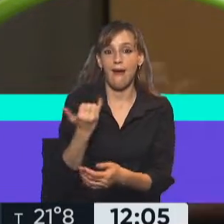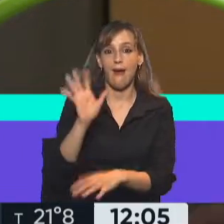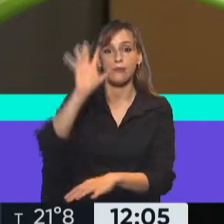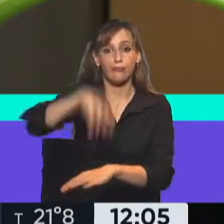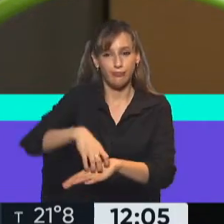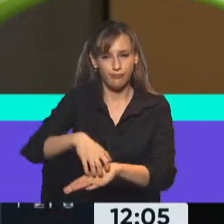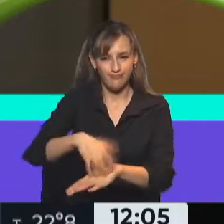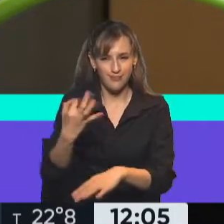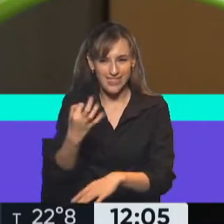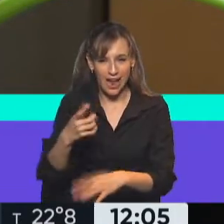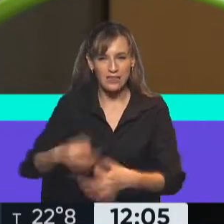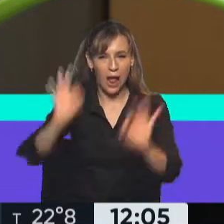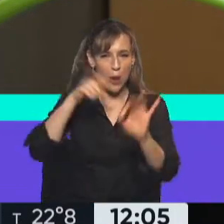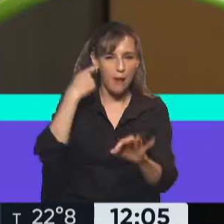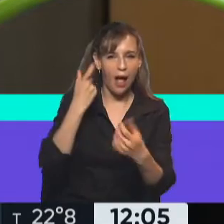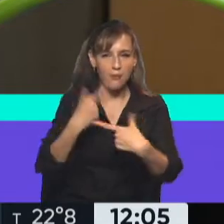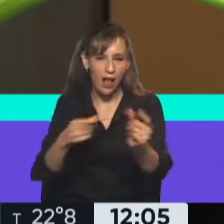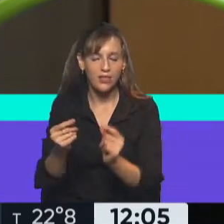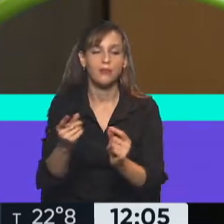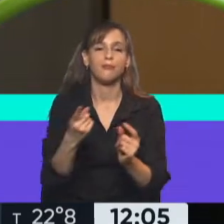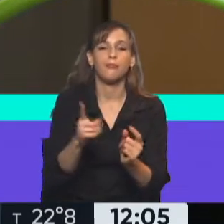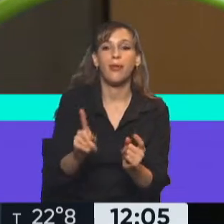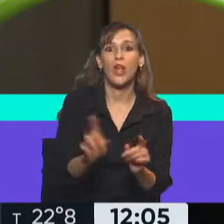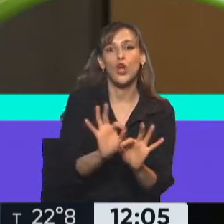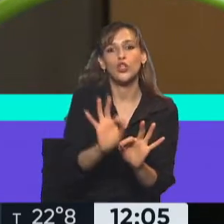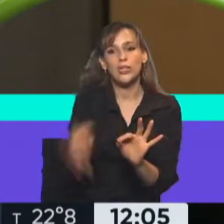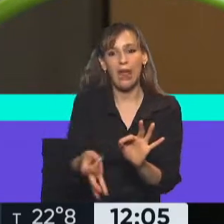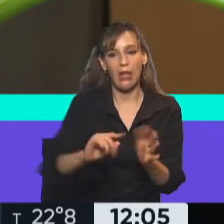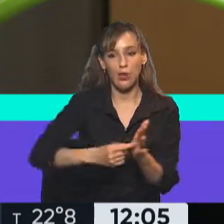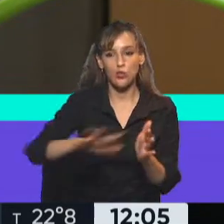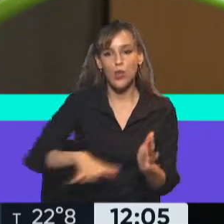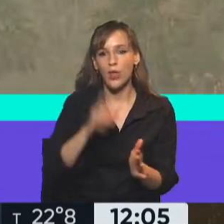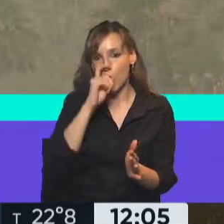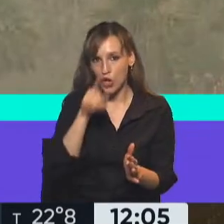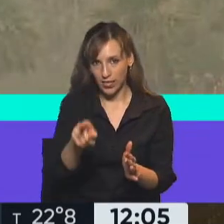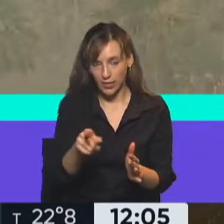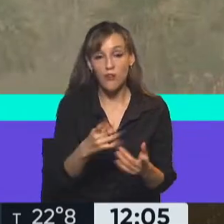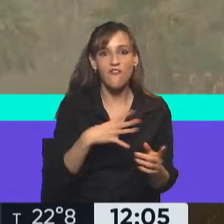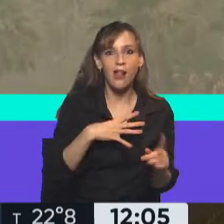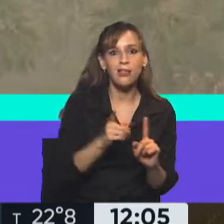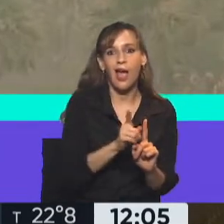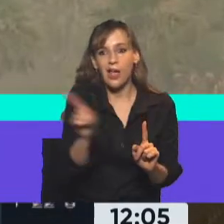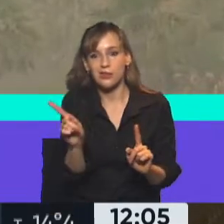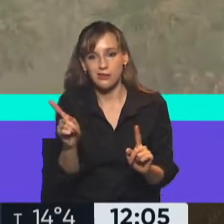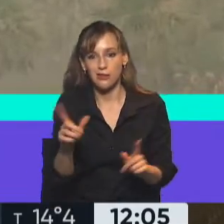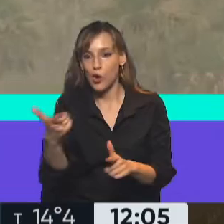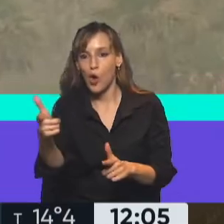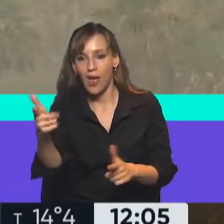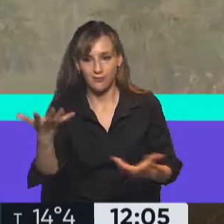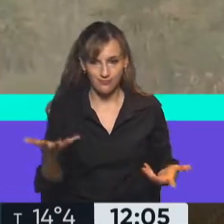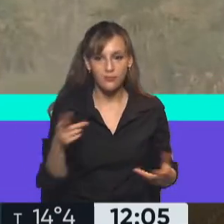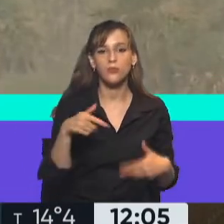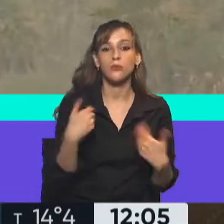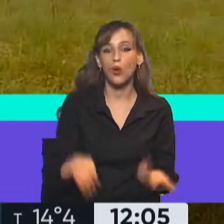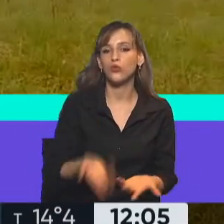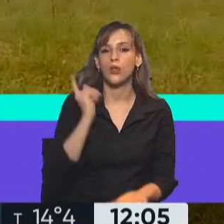Aguará pero se encuentra cerca de la ciudad de Corrientes y la zona este había como un faltante en ese sentido. Así que en principio una de las